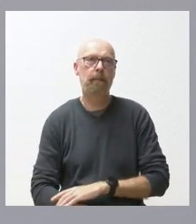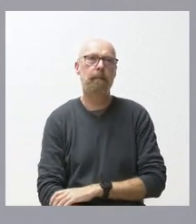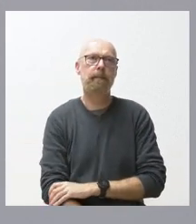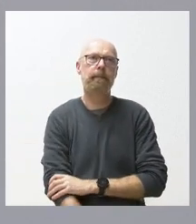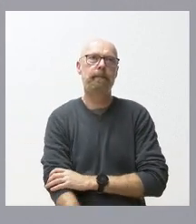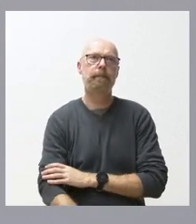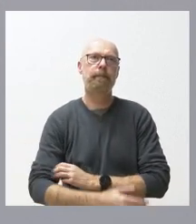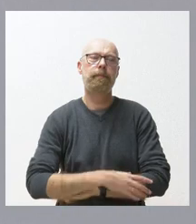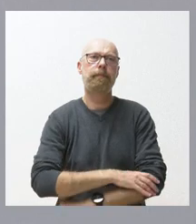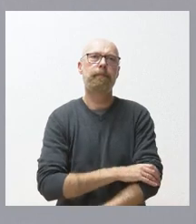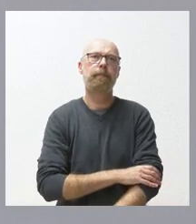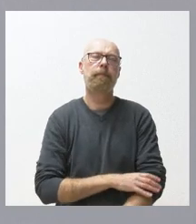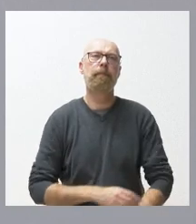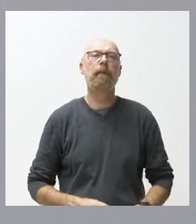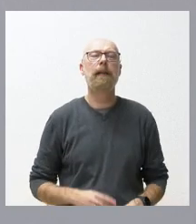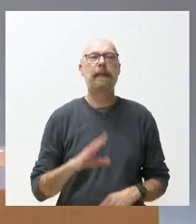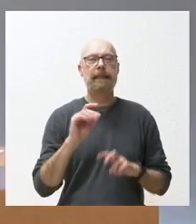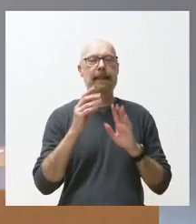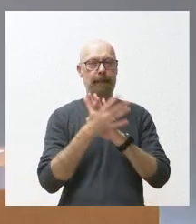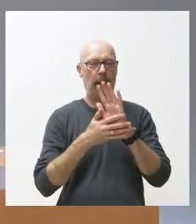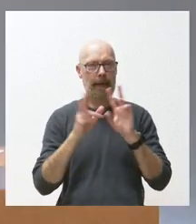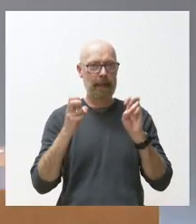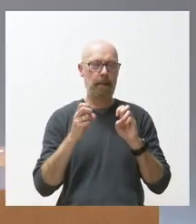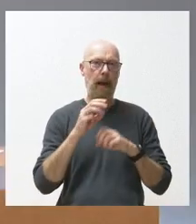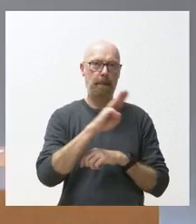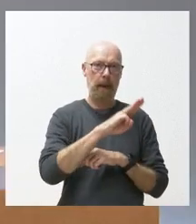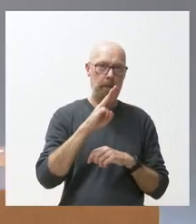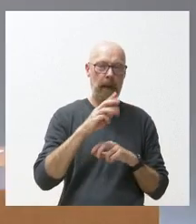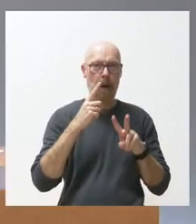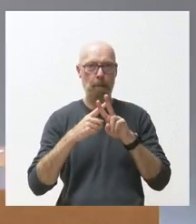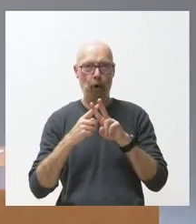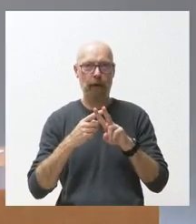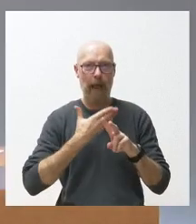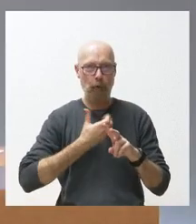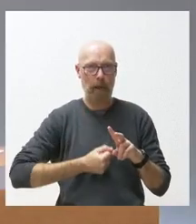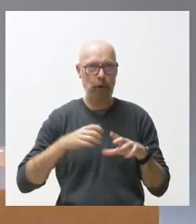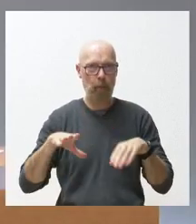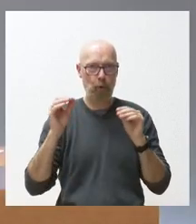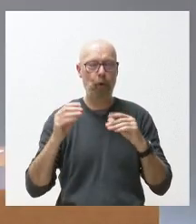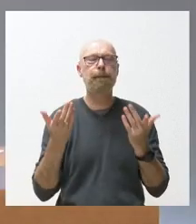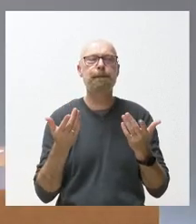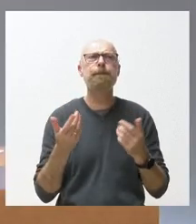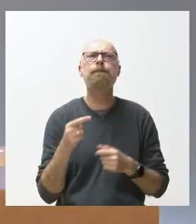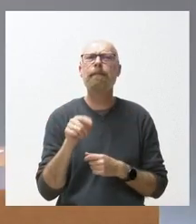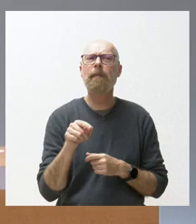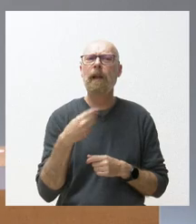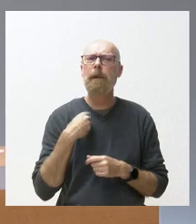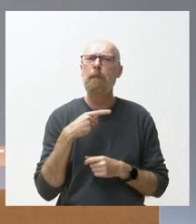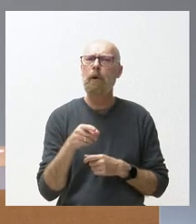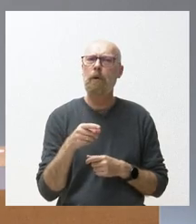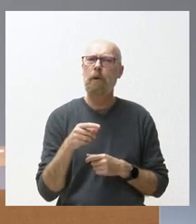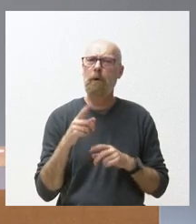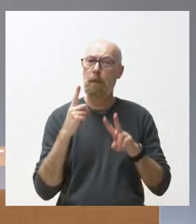Sí, por andar con el tema de PP y Vox en el Ayuntamiento de Burgos me gustaría saber si eso si Vox